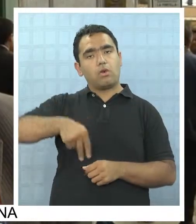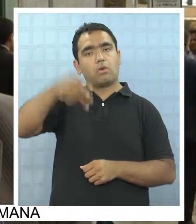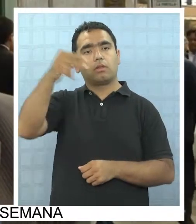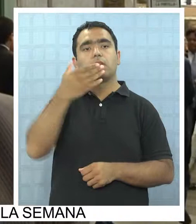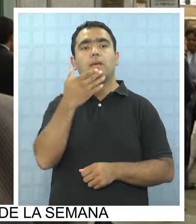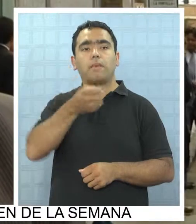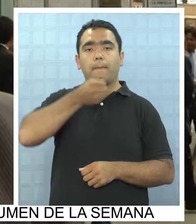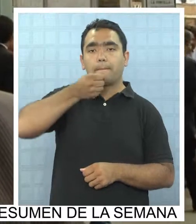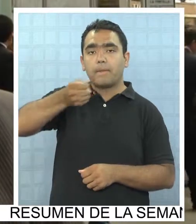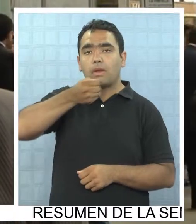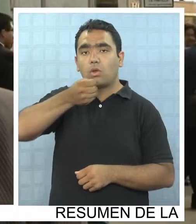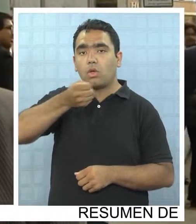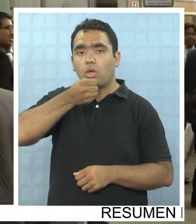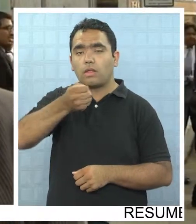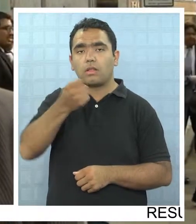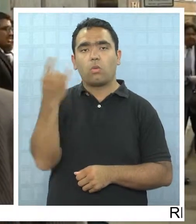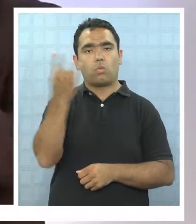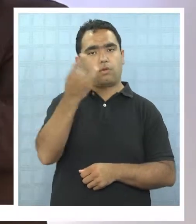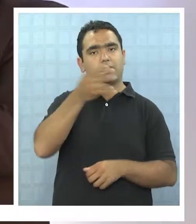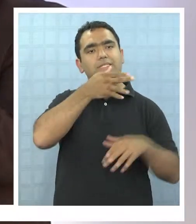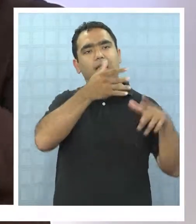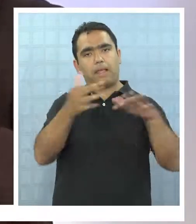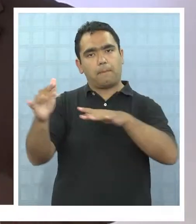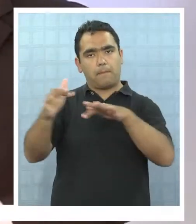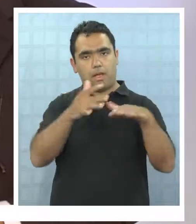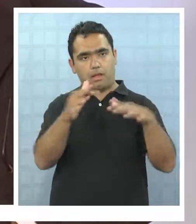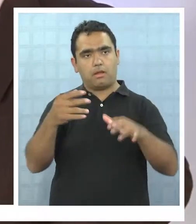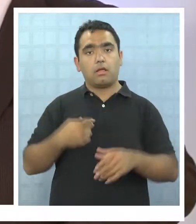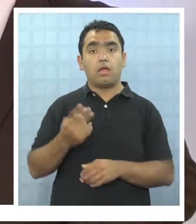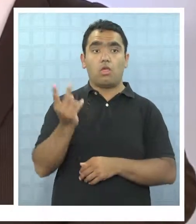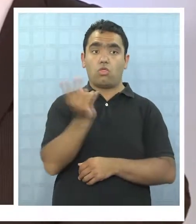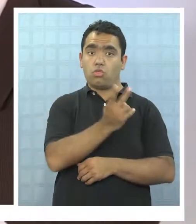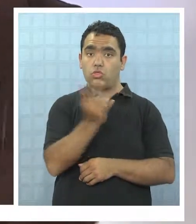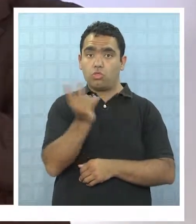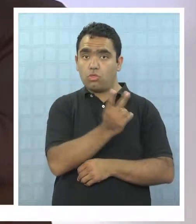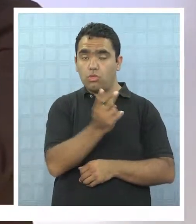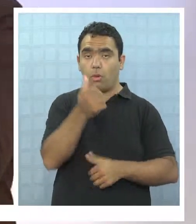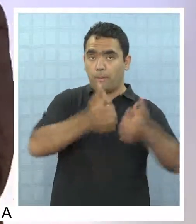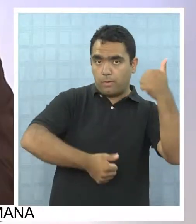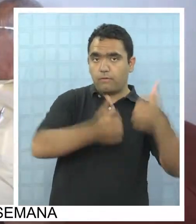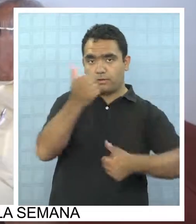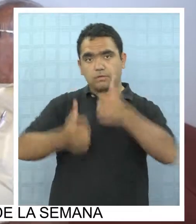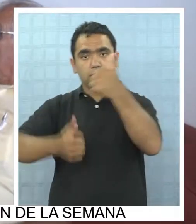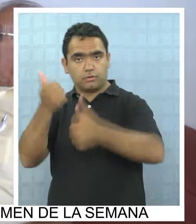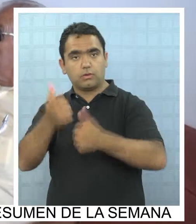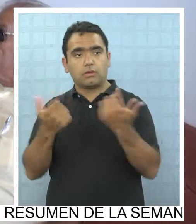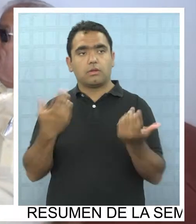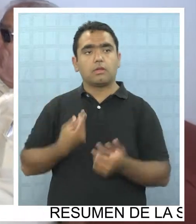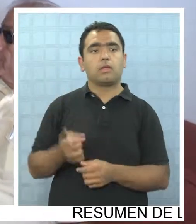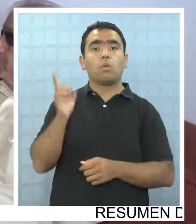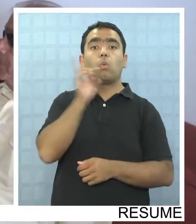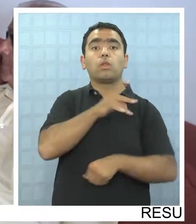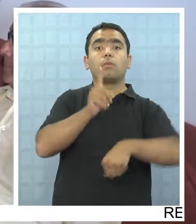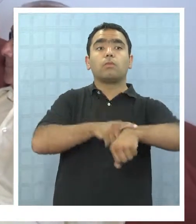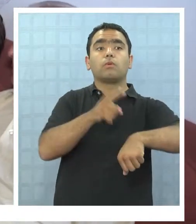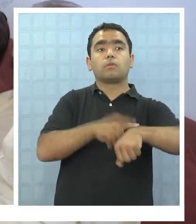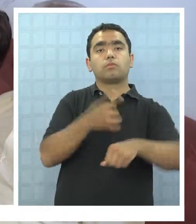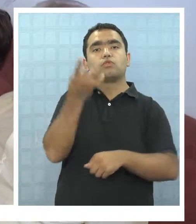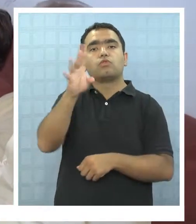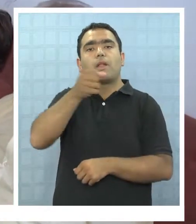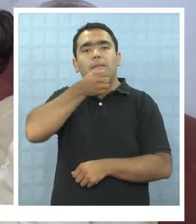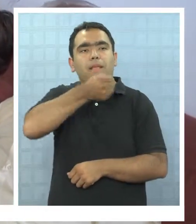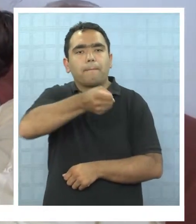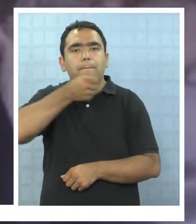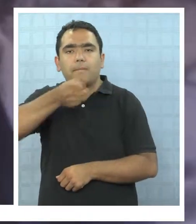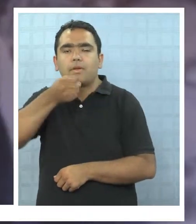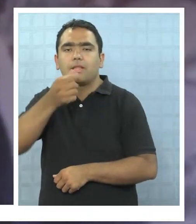Iquique y como periodista en la Universidad del Mar. Aunque desempeñó ambas profesiones, en el último tiempo solo se dedicó al